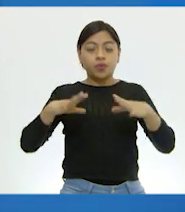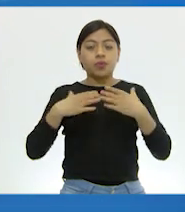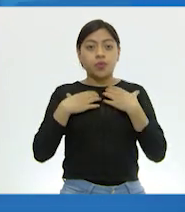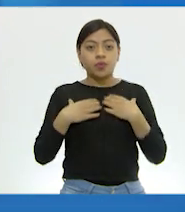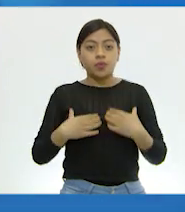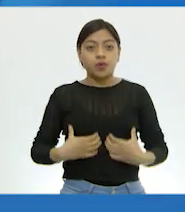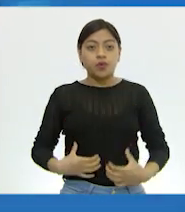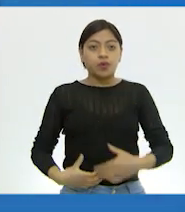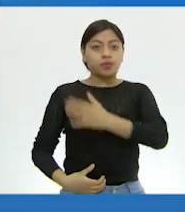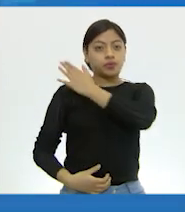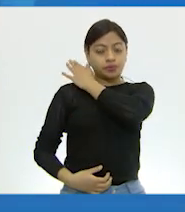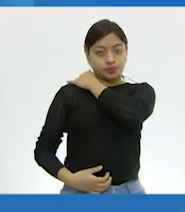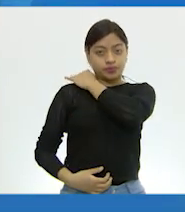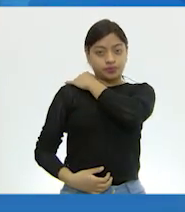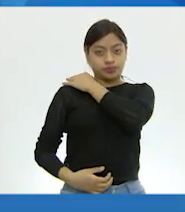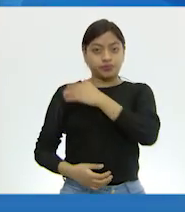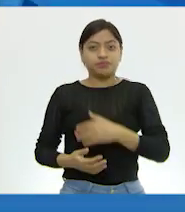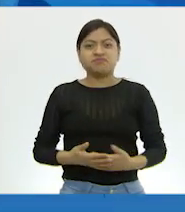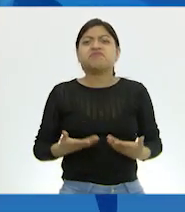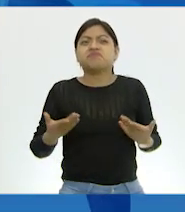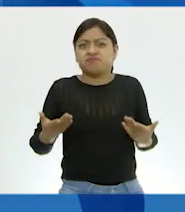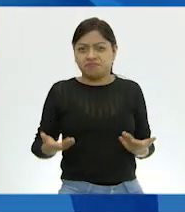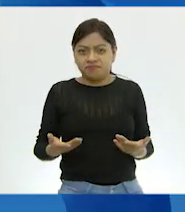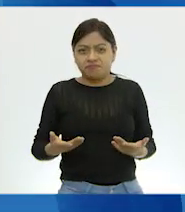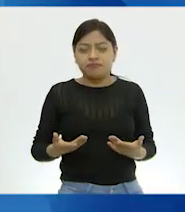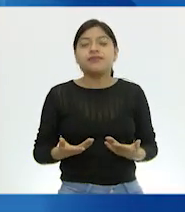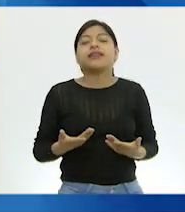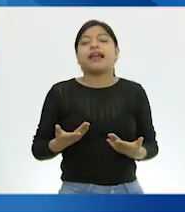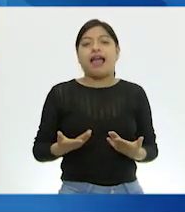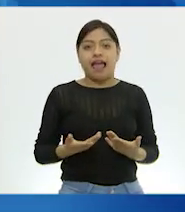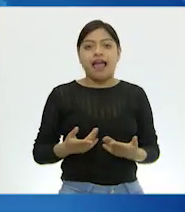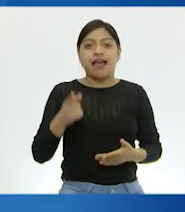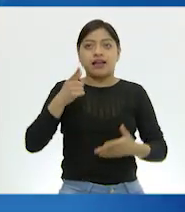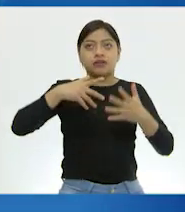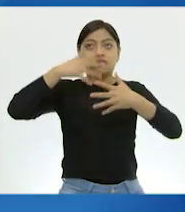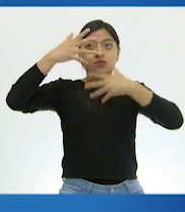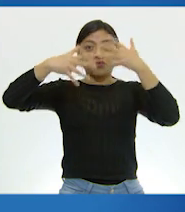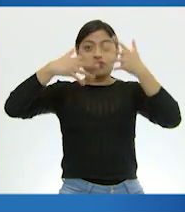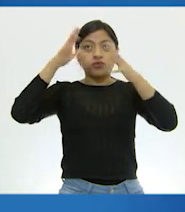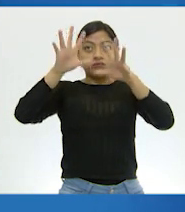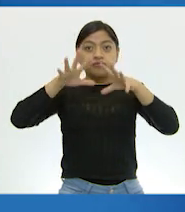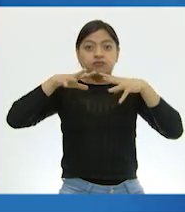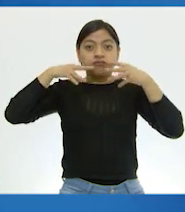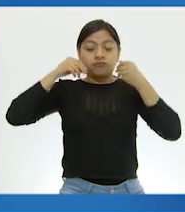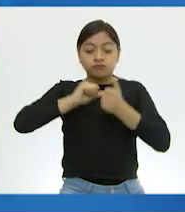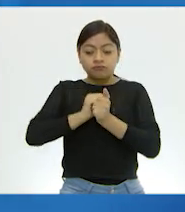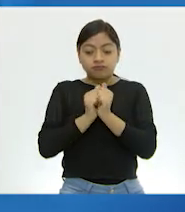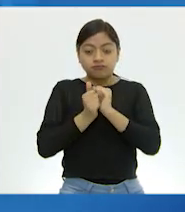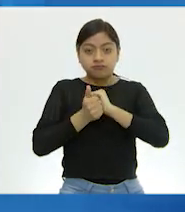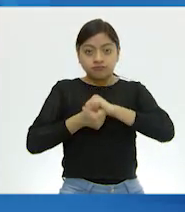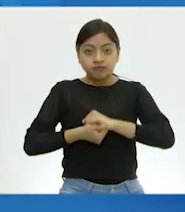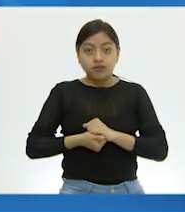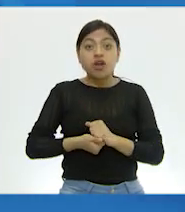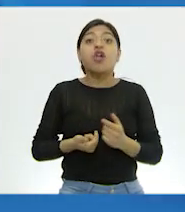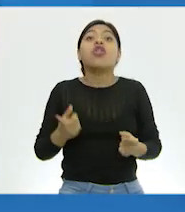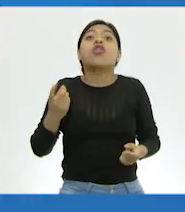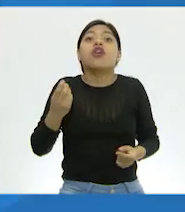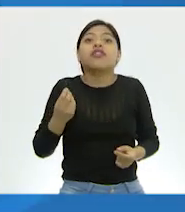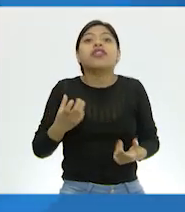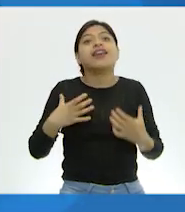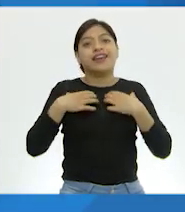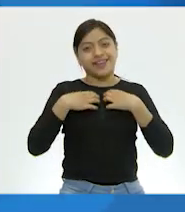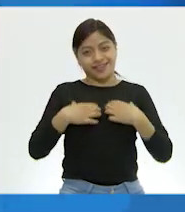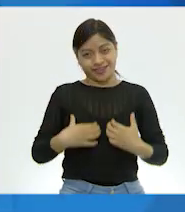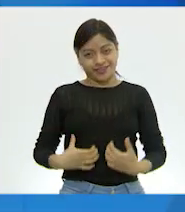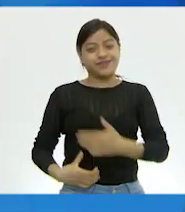pulmonar, donde el intercambio de gases ocurre en los pulmones.